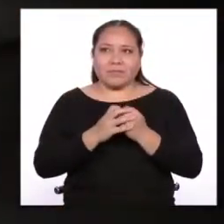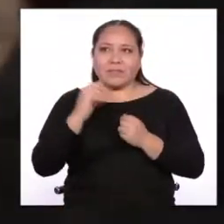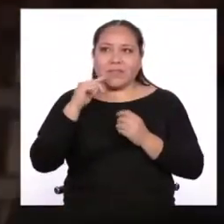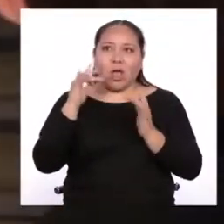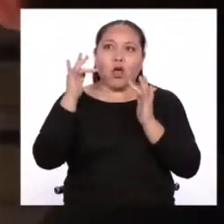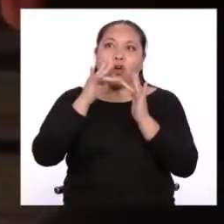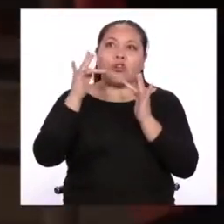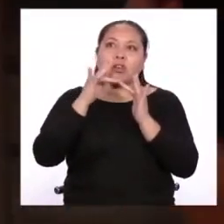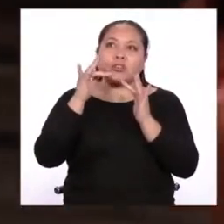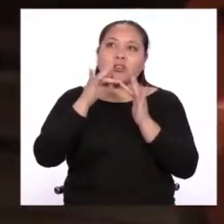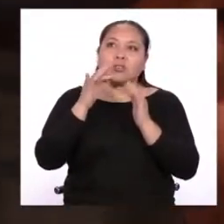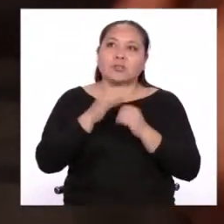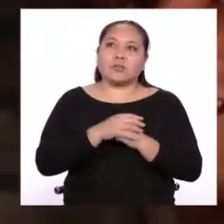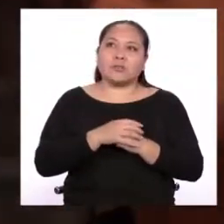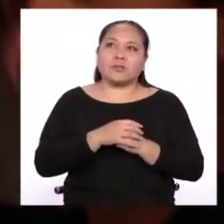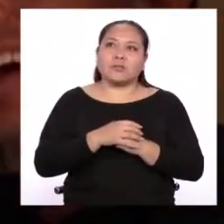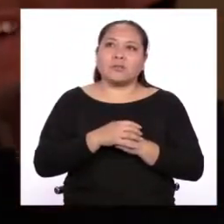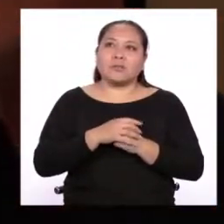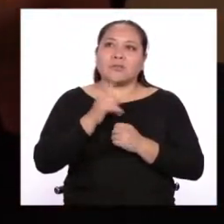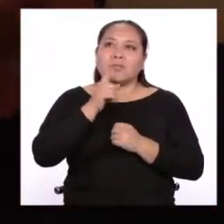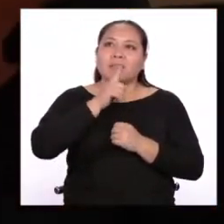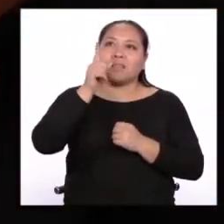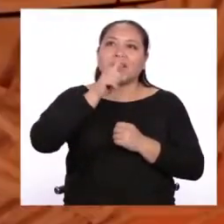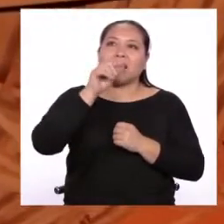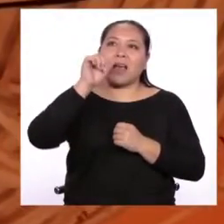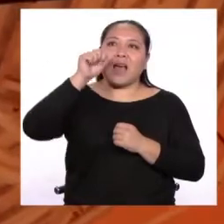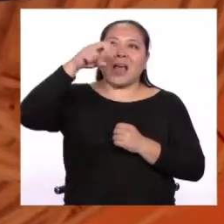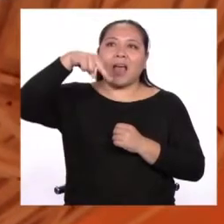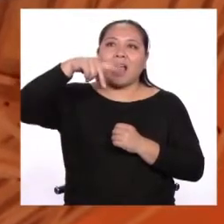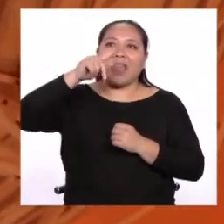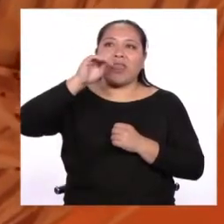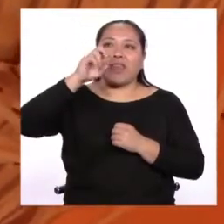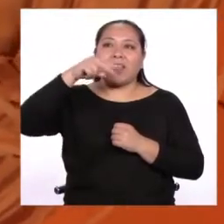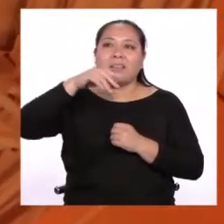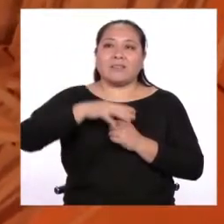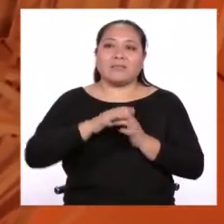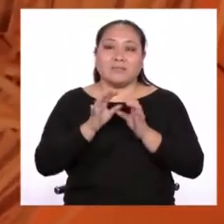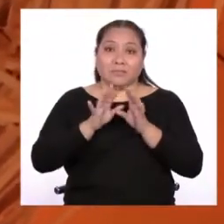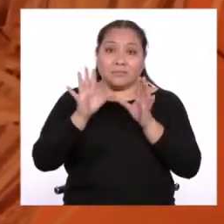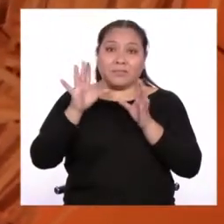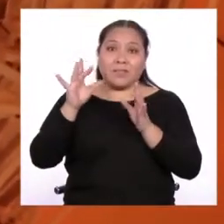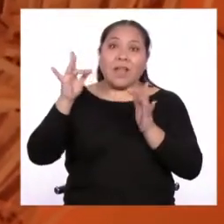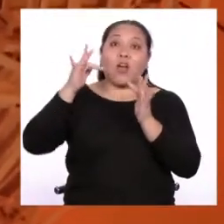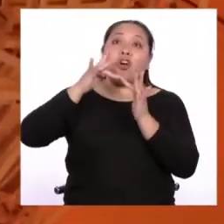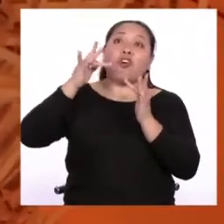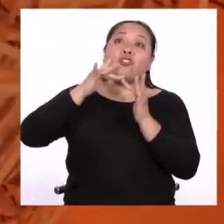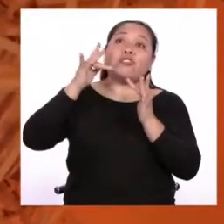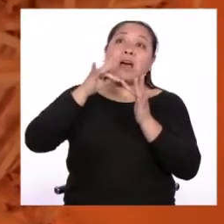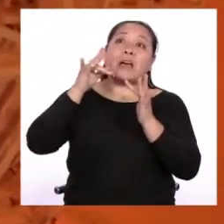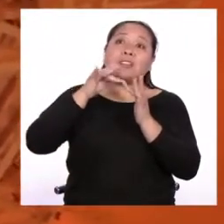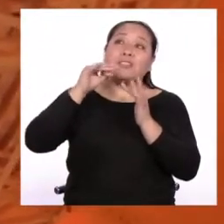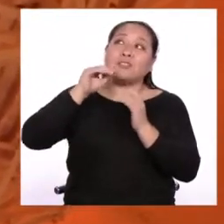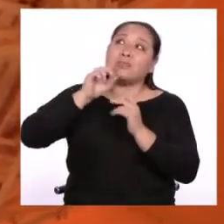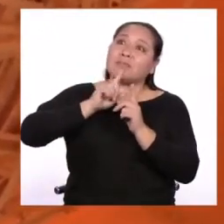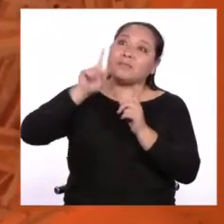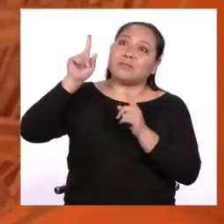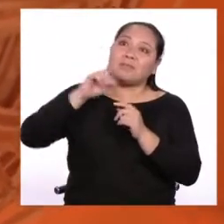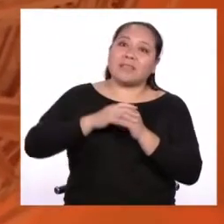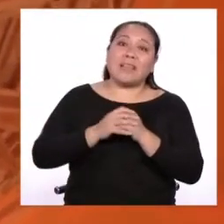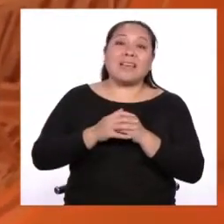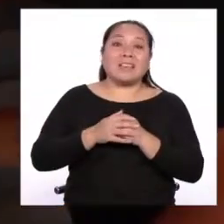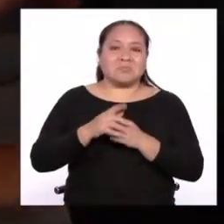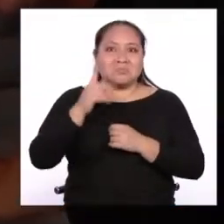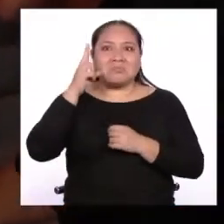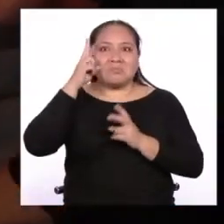ahorita porque ahí está la antena. Así es. Ahora sí somos testigos de que hay una antena dentro de la pelota.